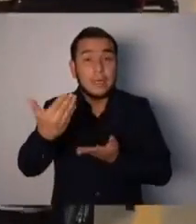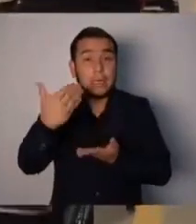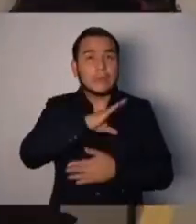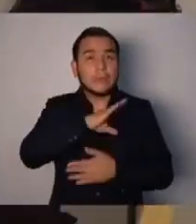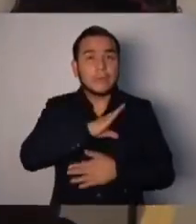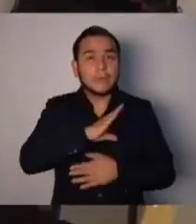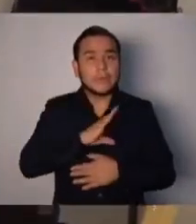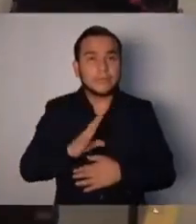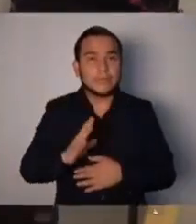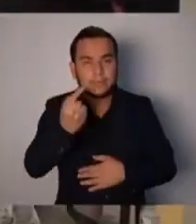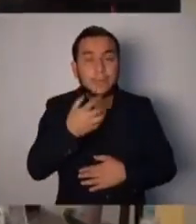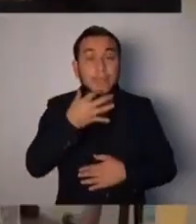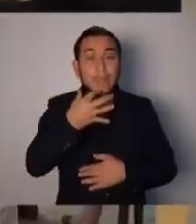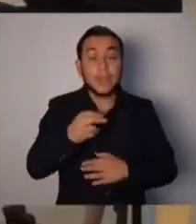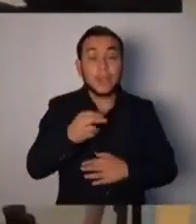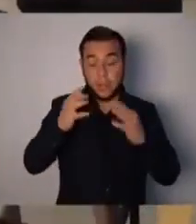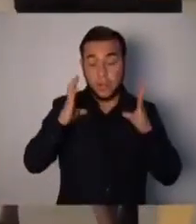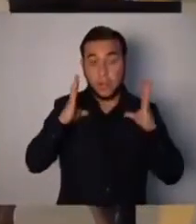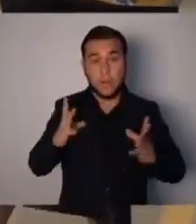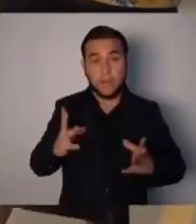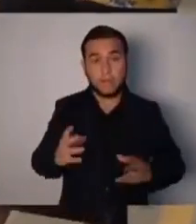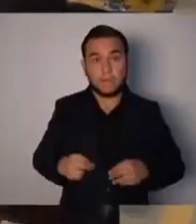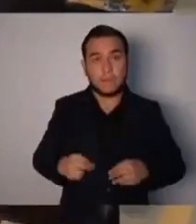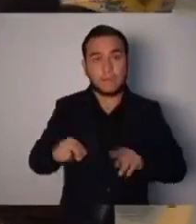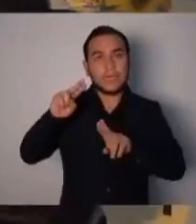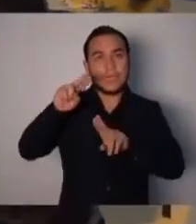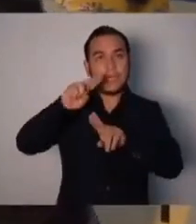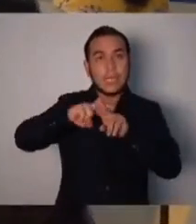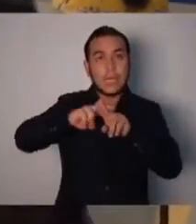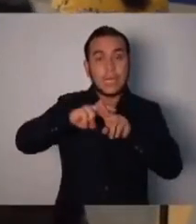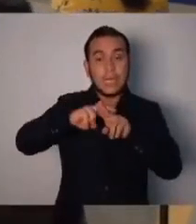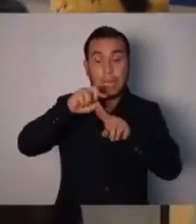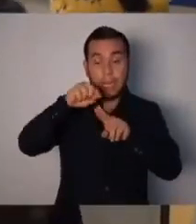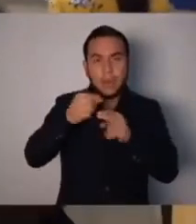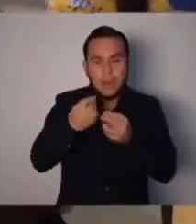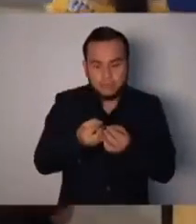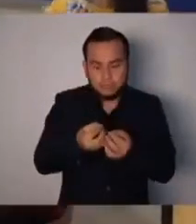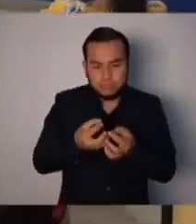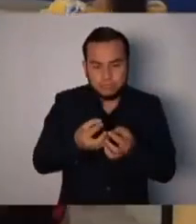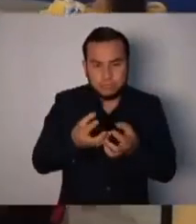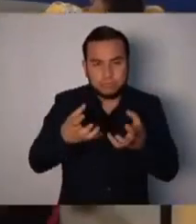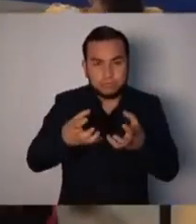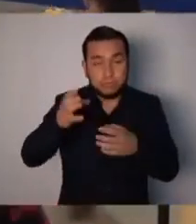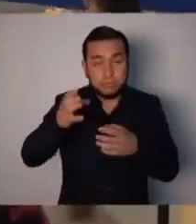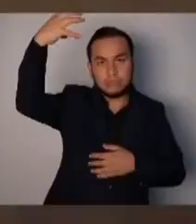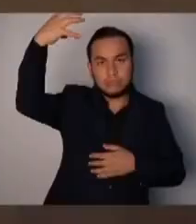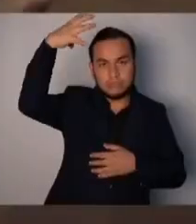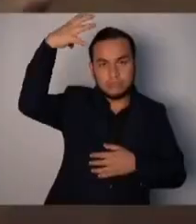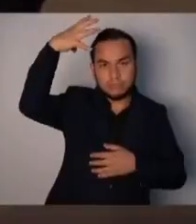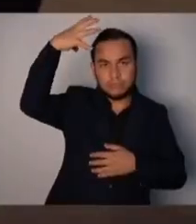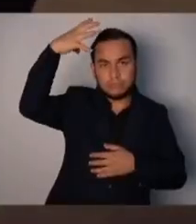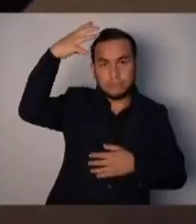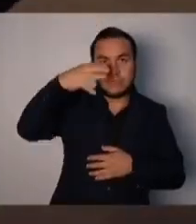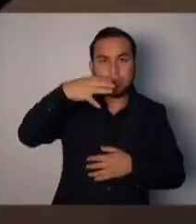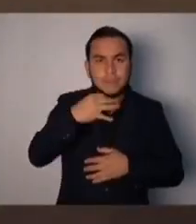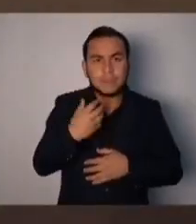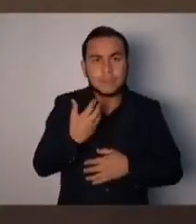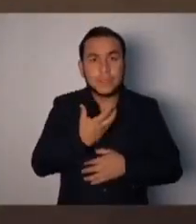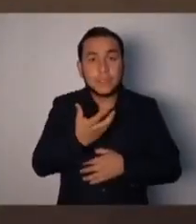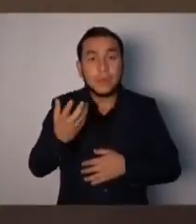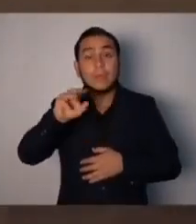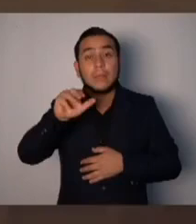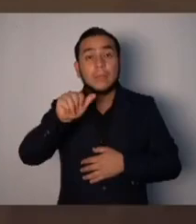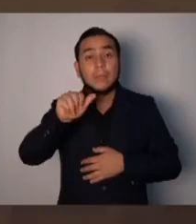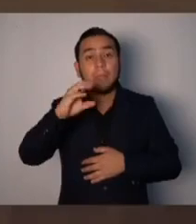El gobierno de Arena. Ahí las dejaron crecer, Cristiano y Calderón Sol. Empezaron con la Mahoma o la máquina.